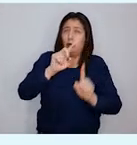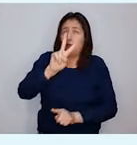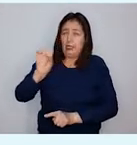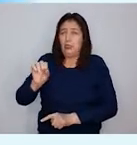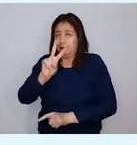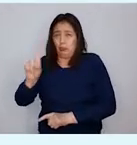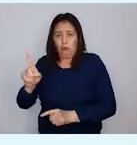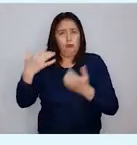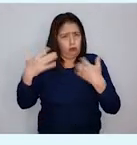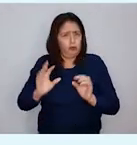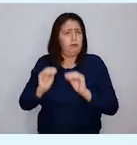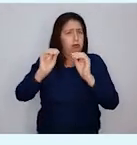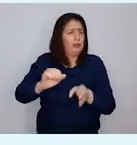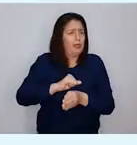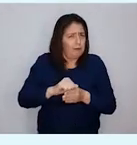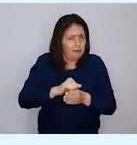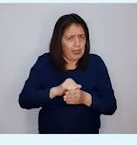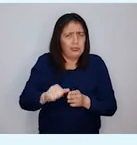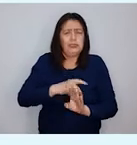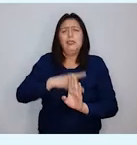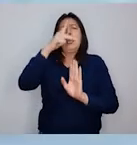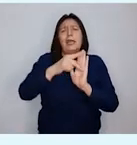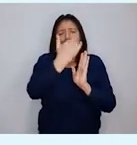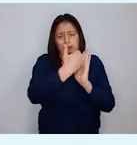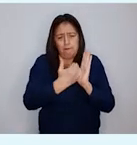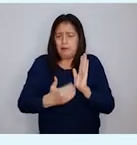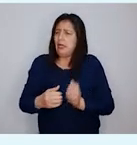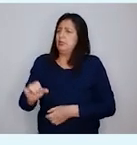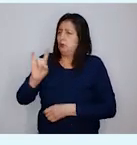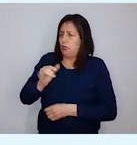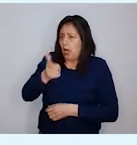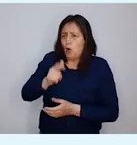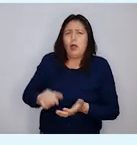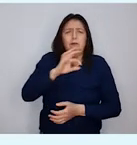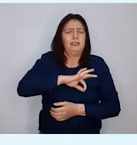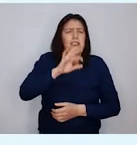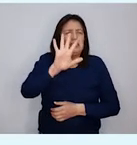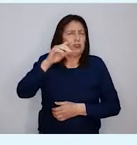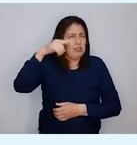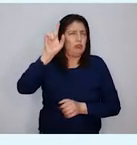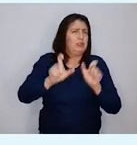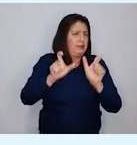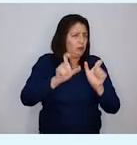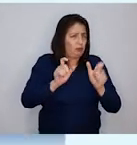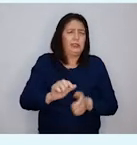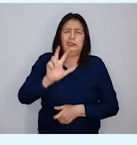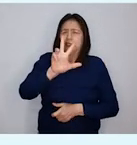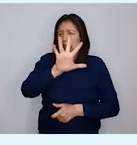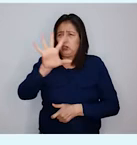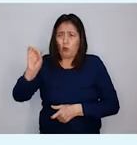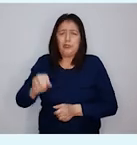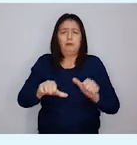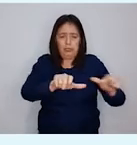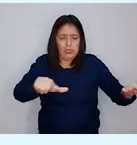Es así que se vienen implementando los planes de gestión de recursos hídricos, que beneficiará a más de 5 millones de habitantes y 350